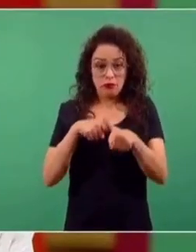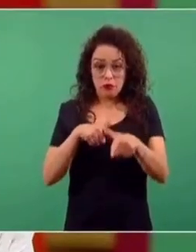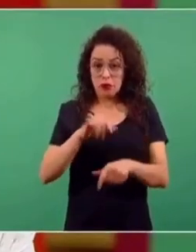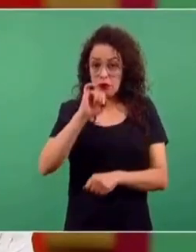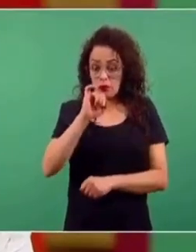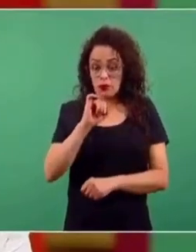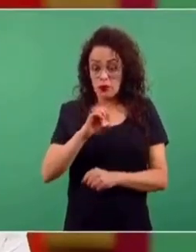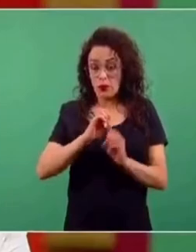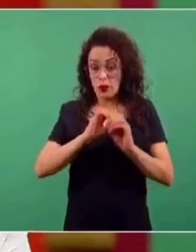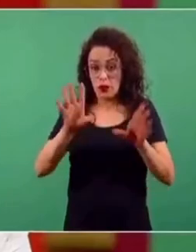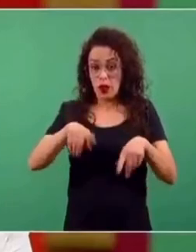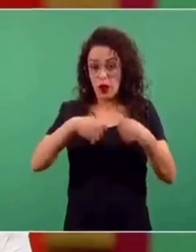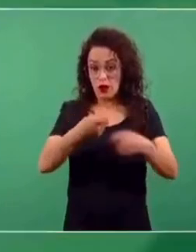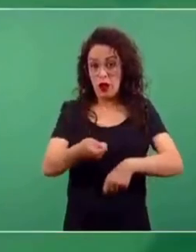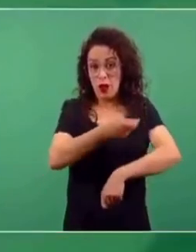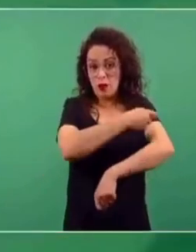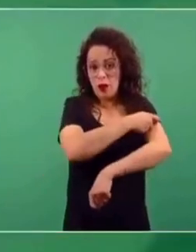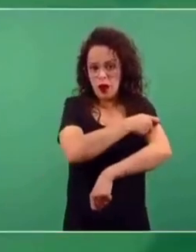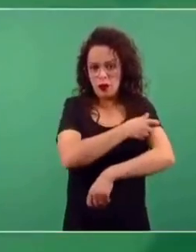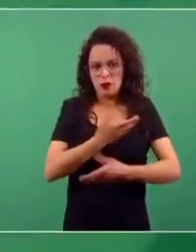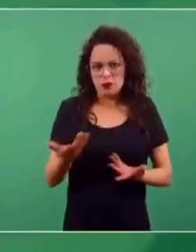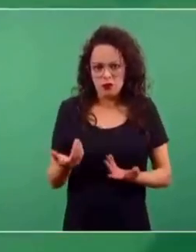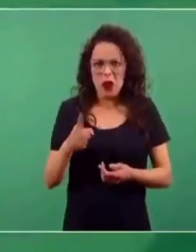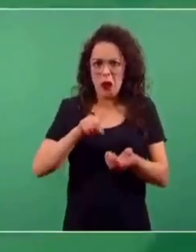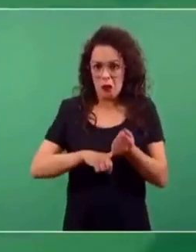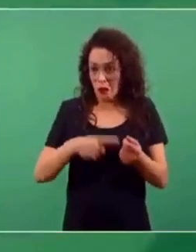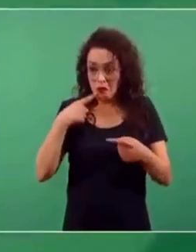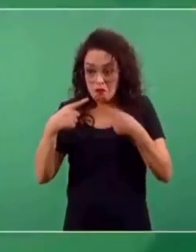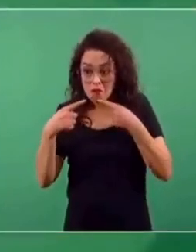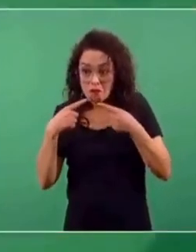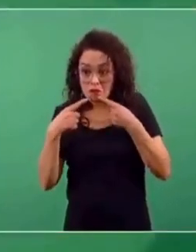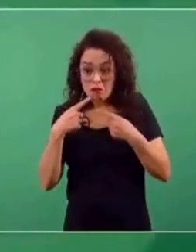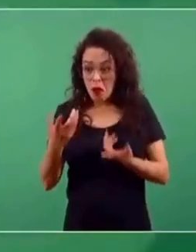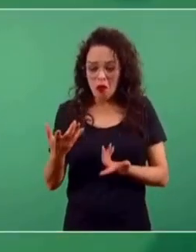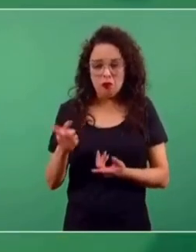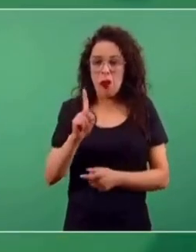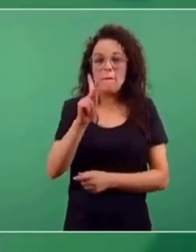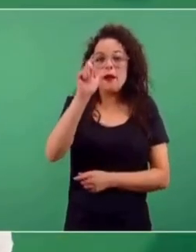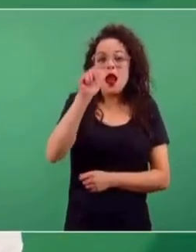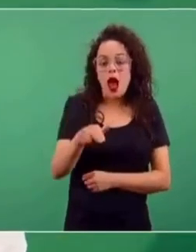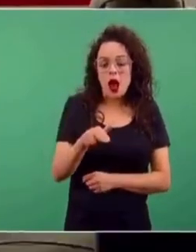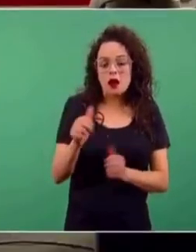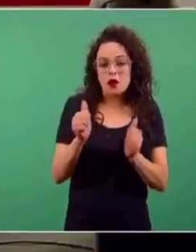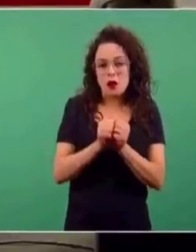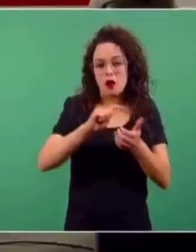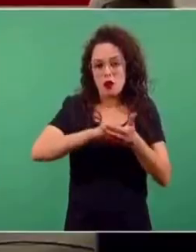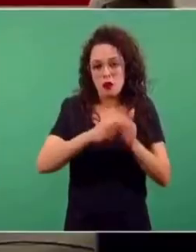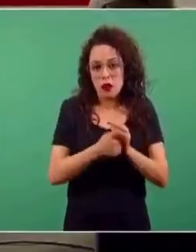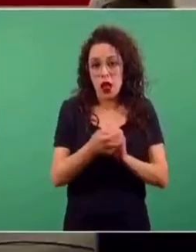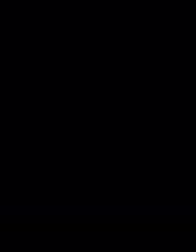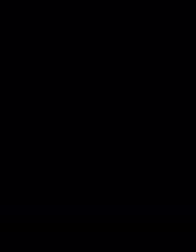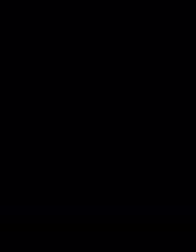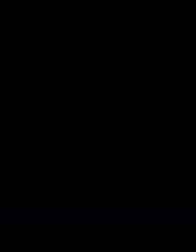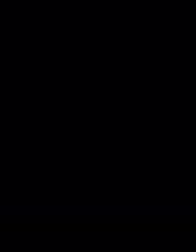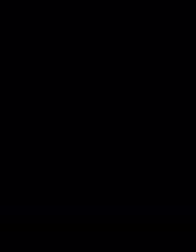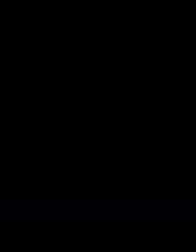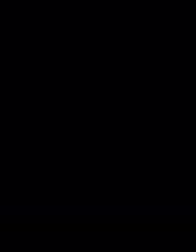proteger, no depende de negociaciones, no es por negociación, esto es un plan técnico y seguiremos los lineamientos técnicos.